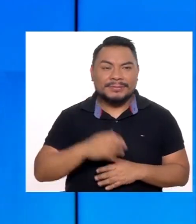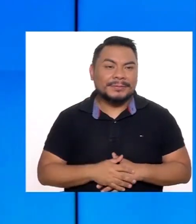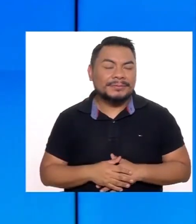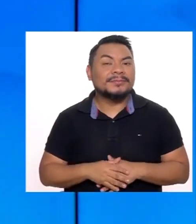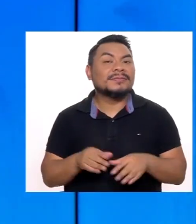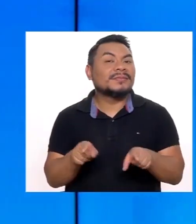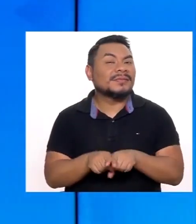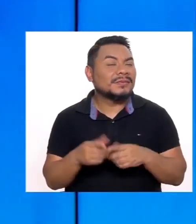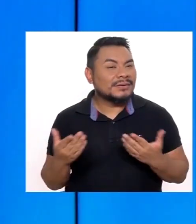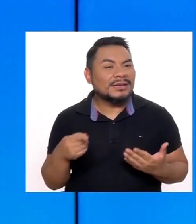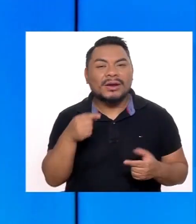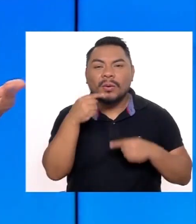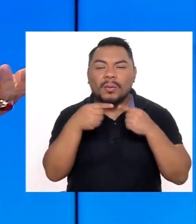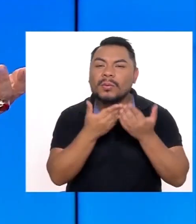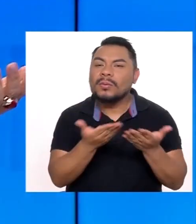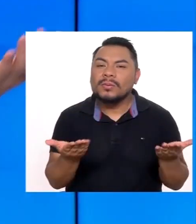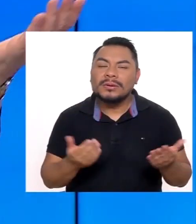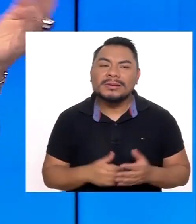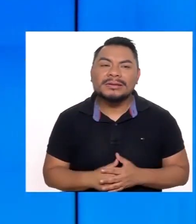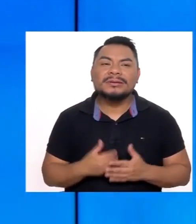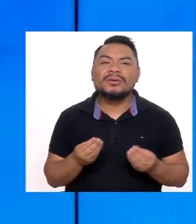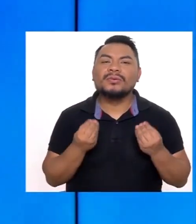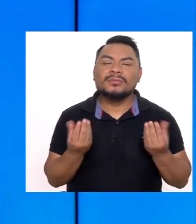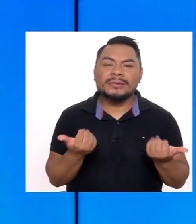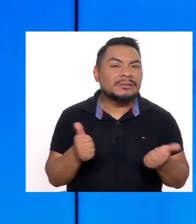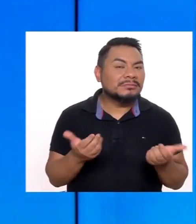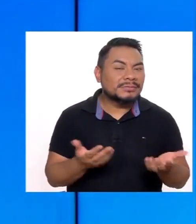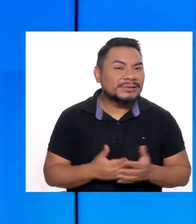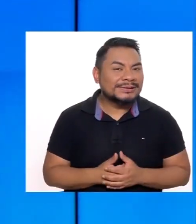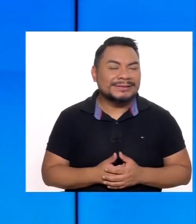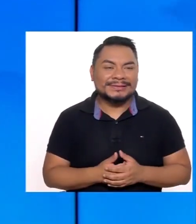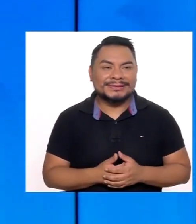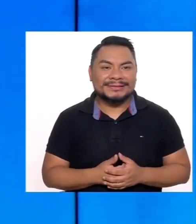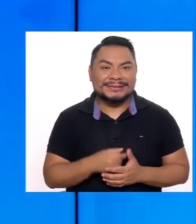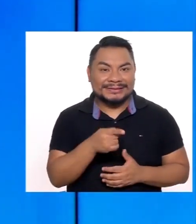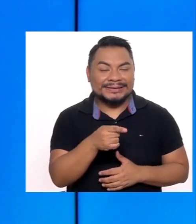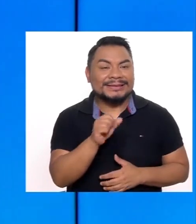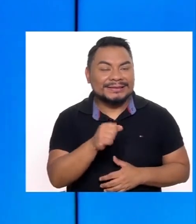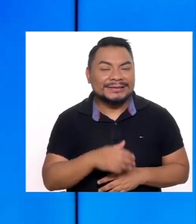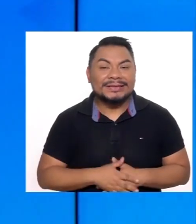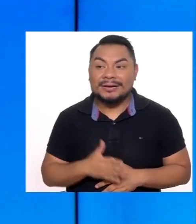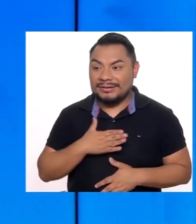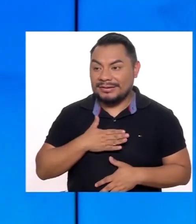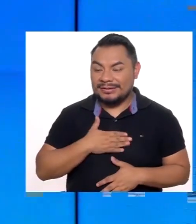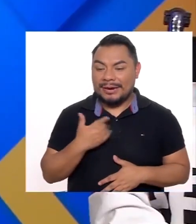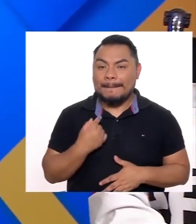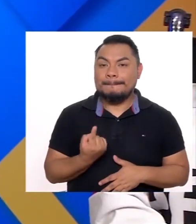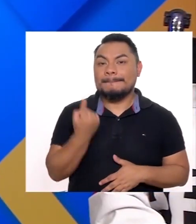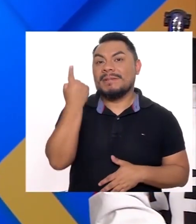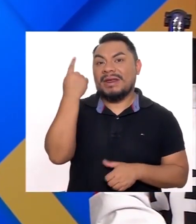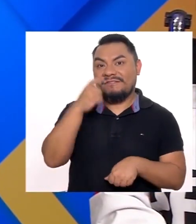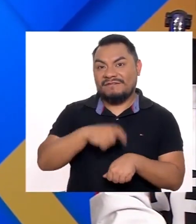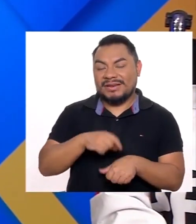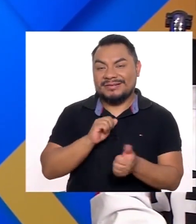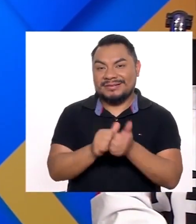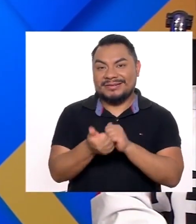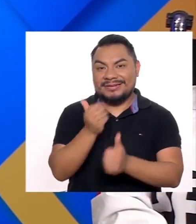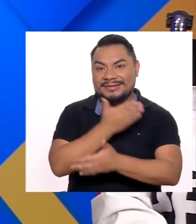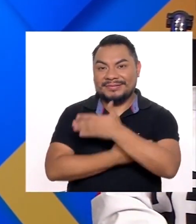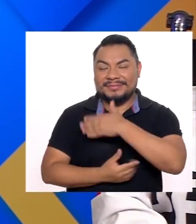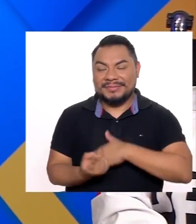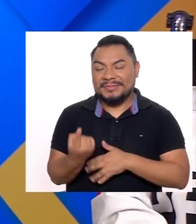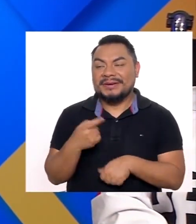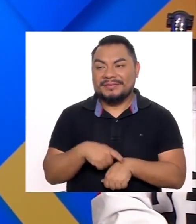Y también A ver ¿Quién me va a contar De esa experiencia? ¿Qué tal te fue a ti? Por ejemplo Sí Bueno En mi caso Fue mi primer Para Panamericanos